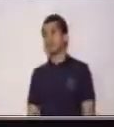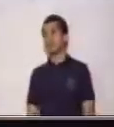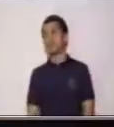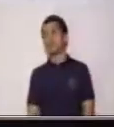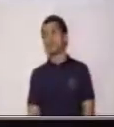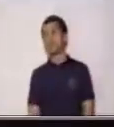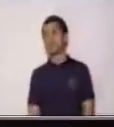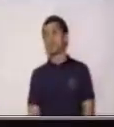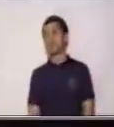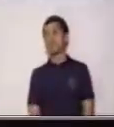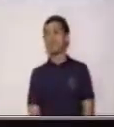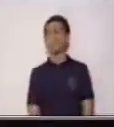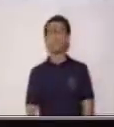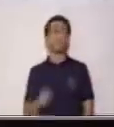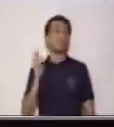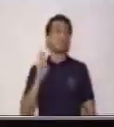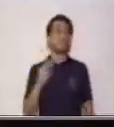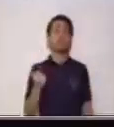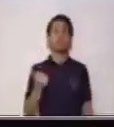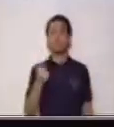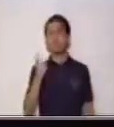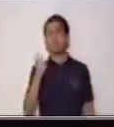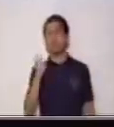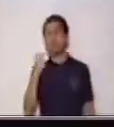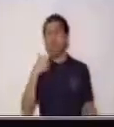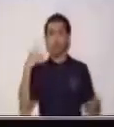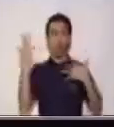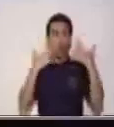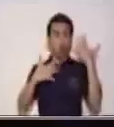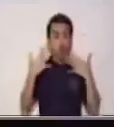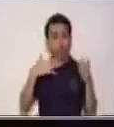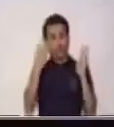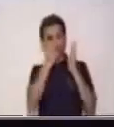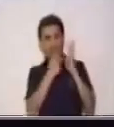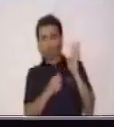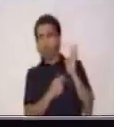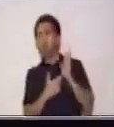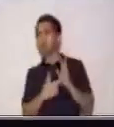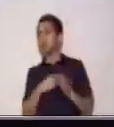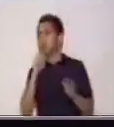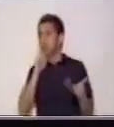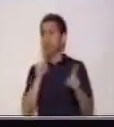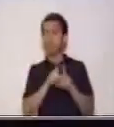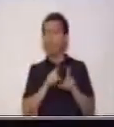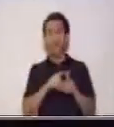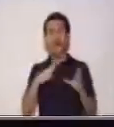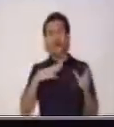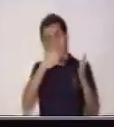Adjetivos, colores, imágenes. ¿Verdad? Que es muy importante. También que hay varios tipos de